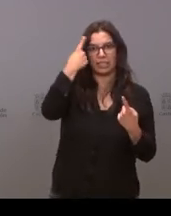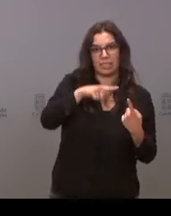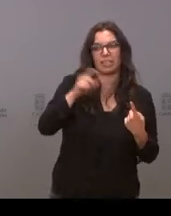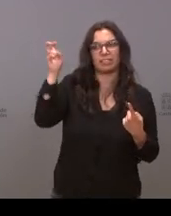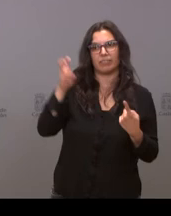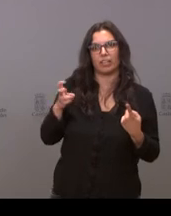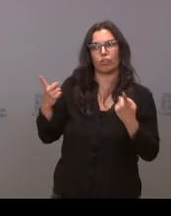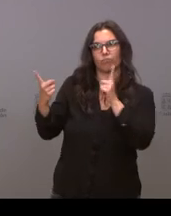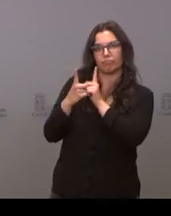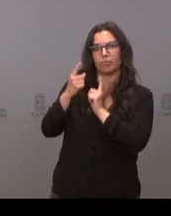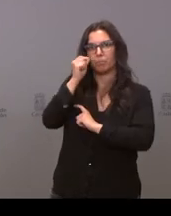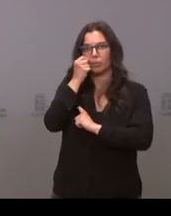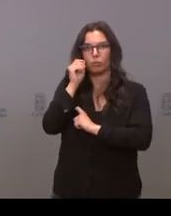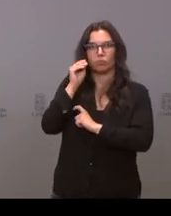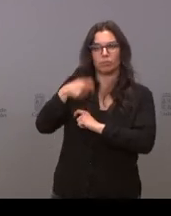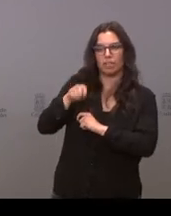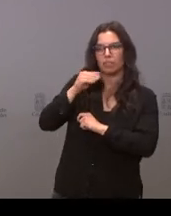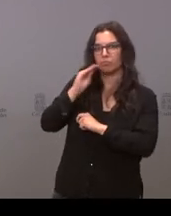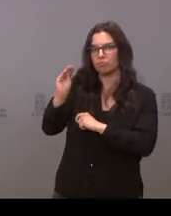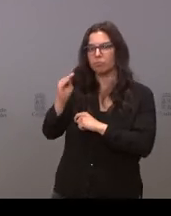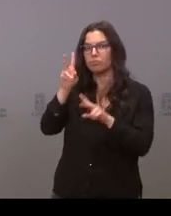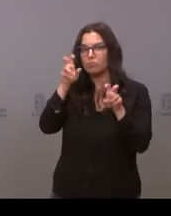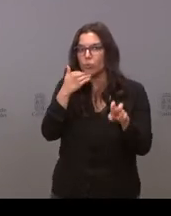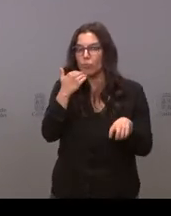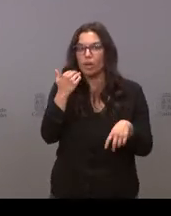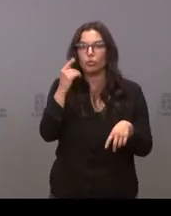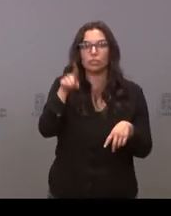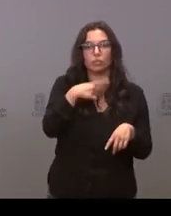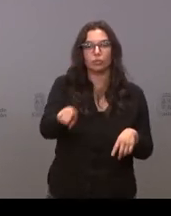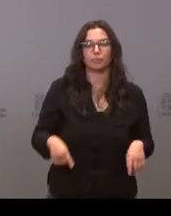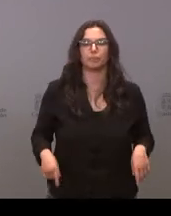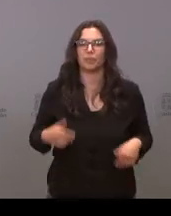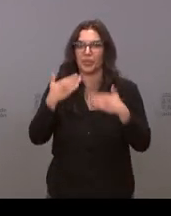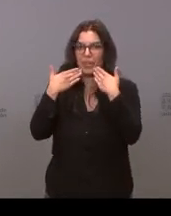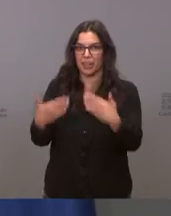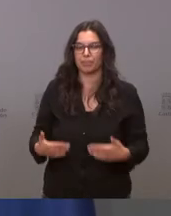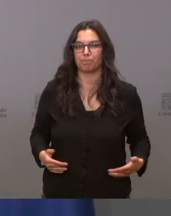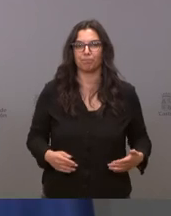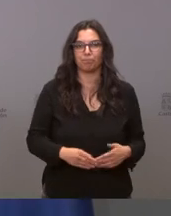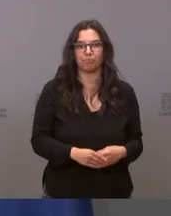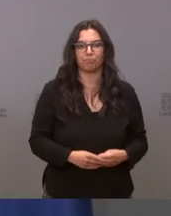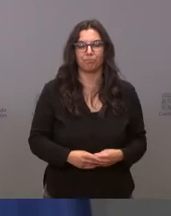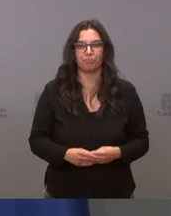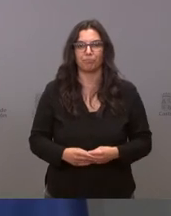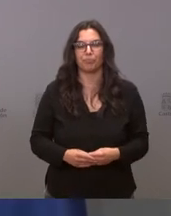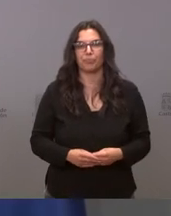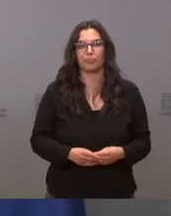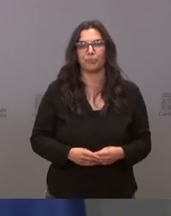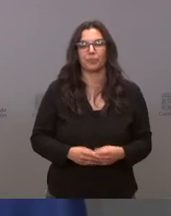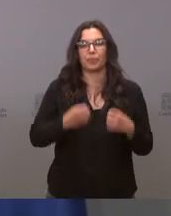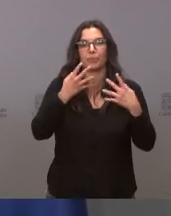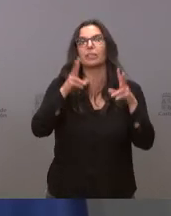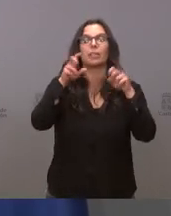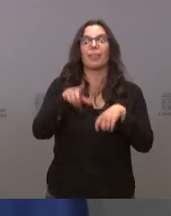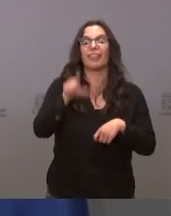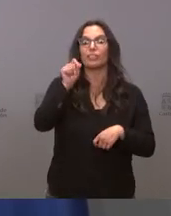estado reunidos aquí en Soria si hay alguna alguna novedad o cuál es la postura de la Junta muchas gracias Muy bien sobre cuándo vamos